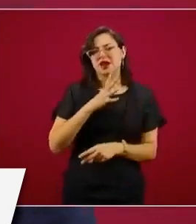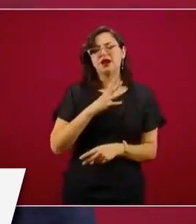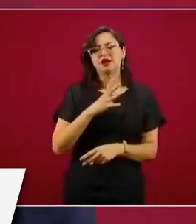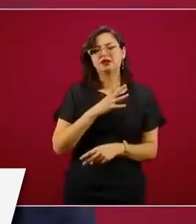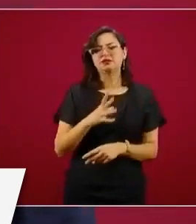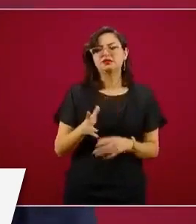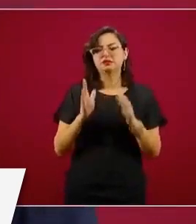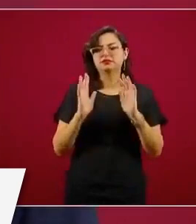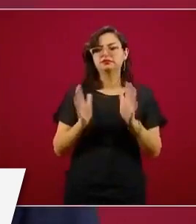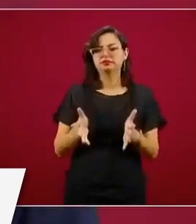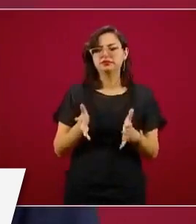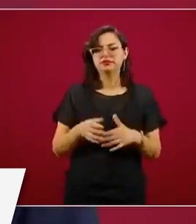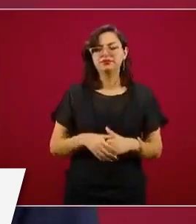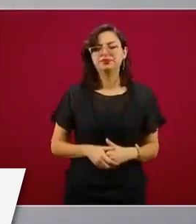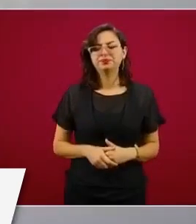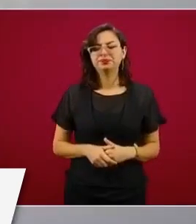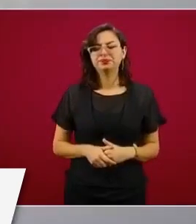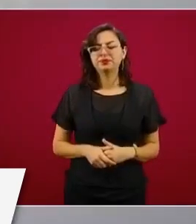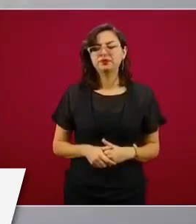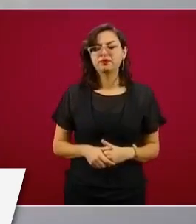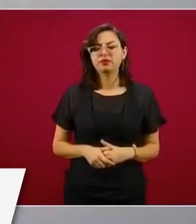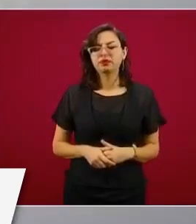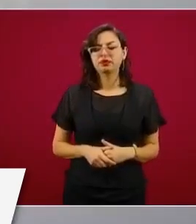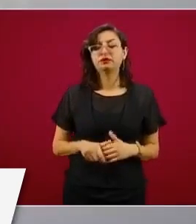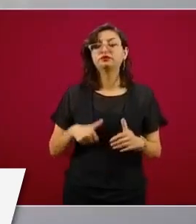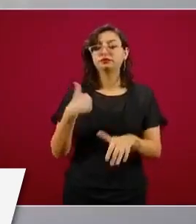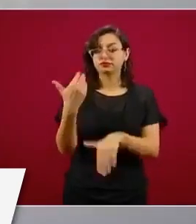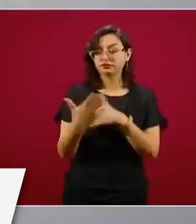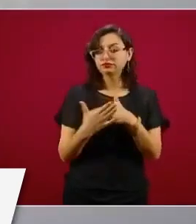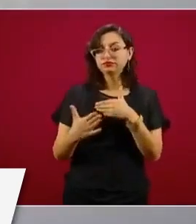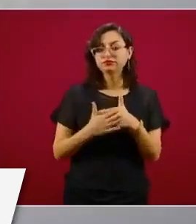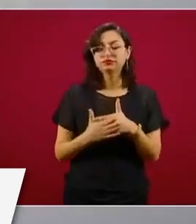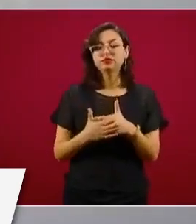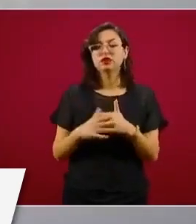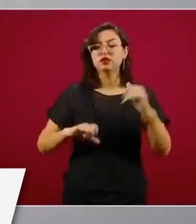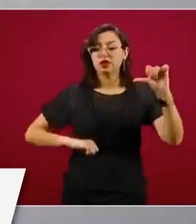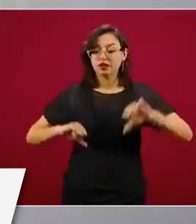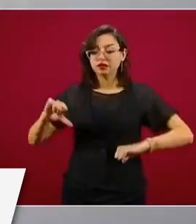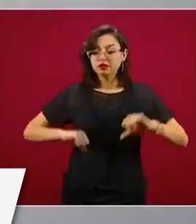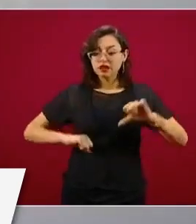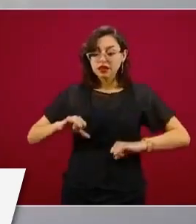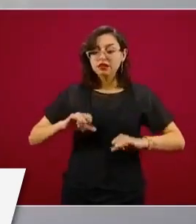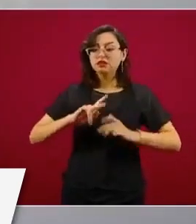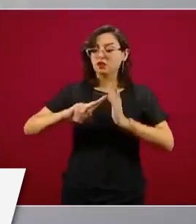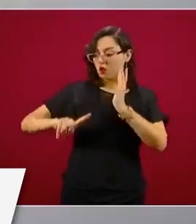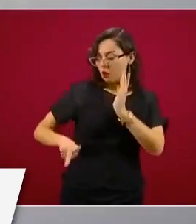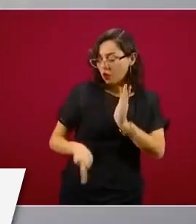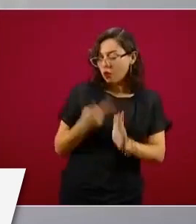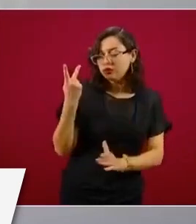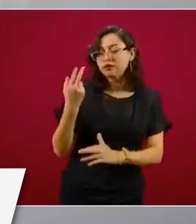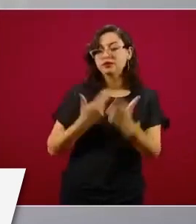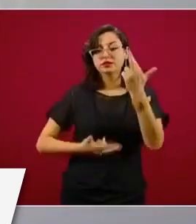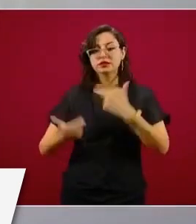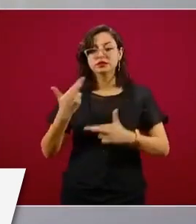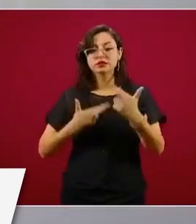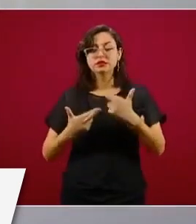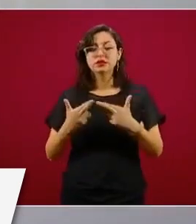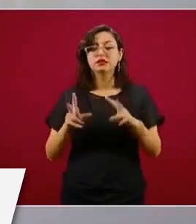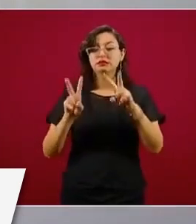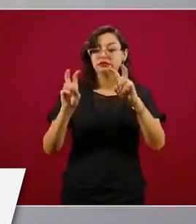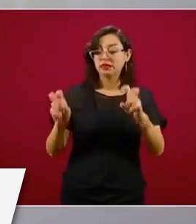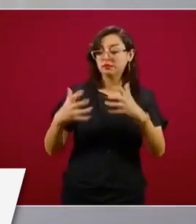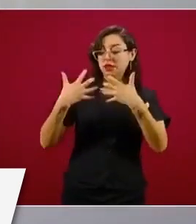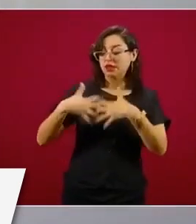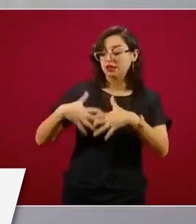Al reiniciar las actividades con cuidado en lo que tiene que ver con la industria vinculada a la